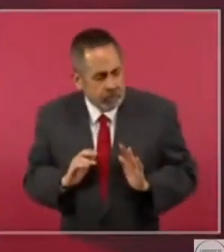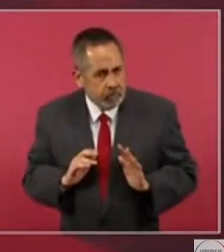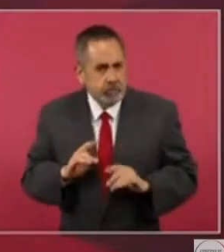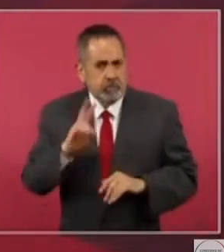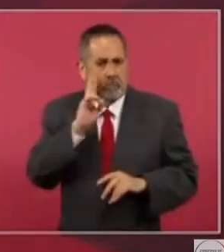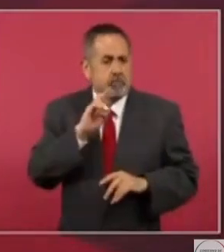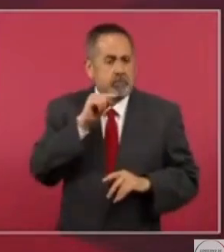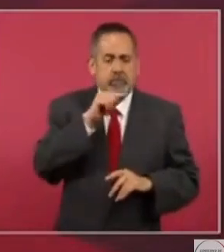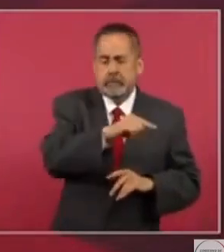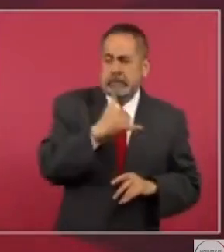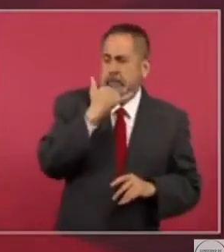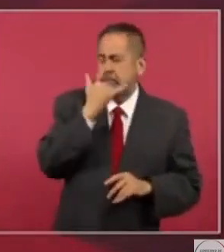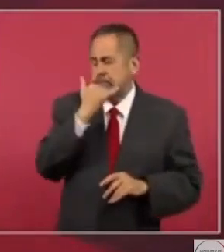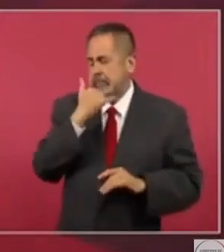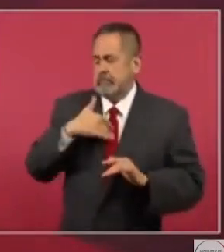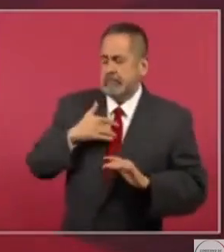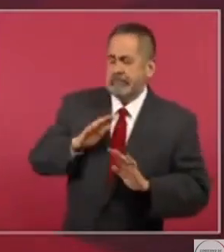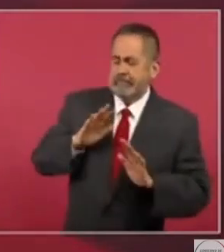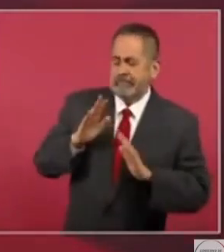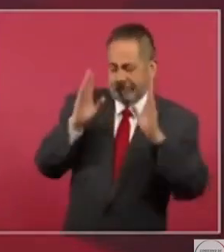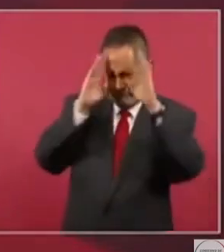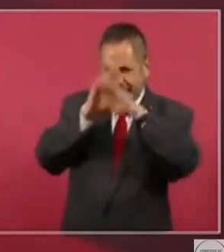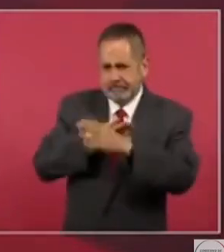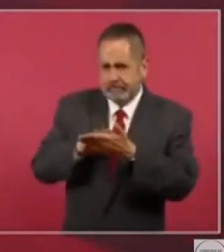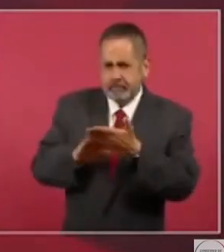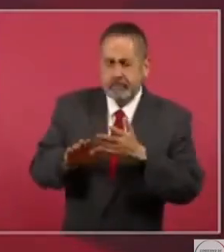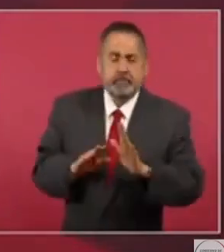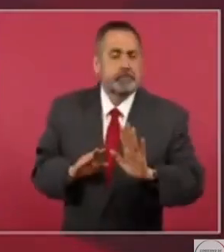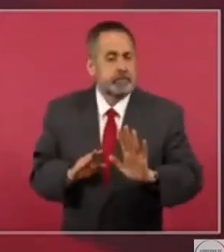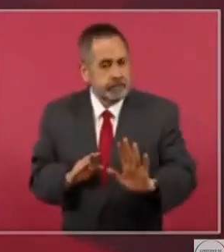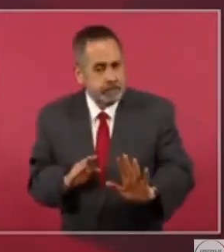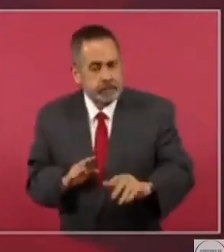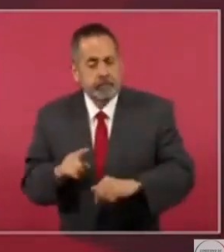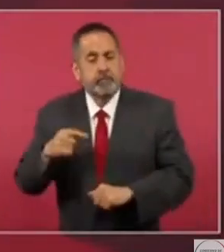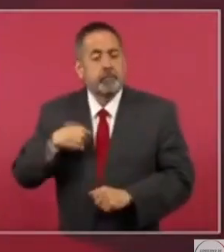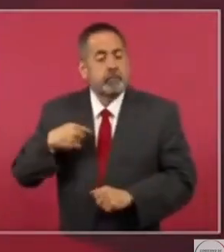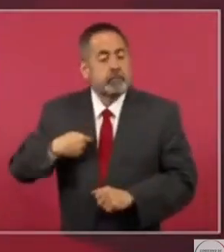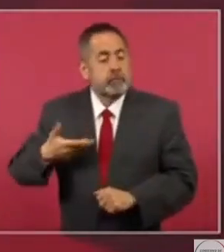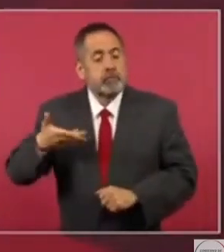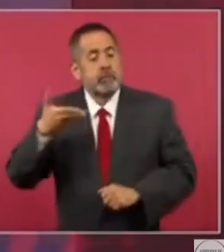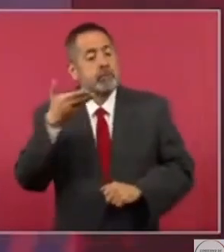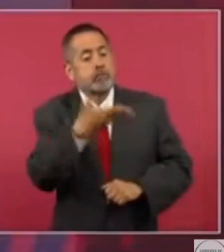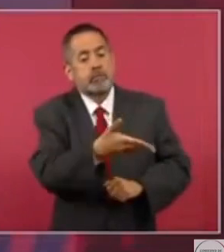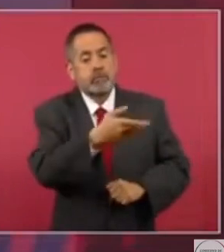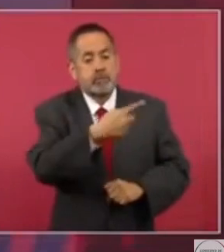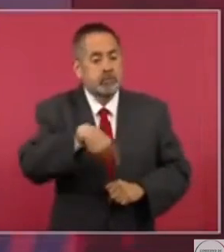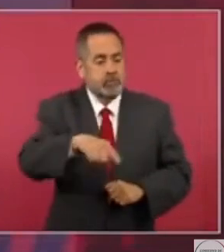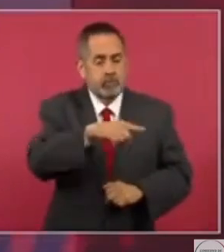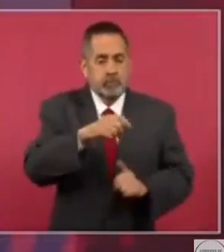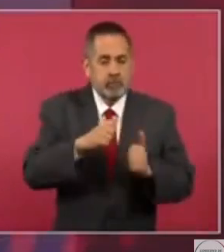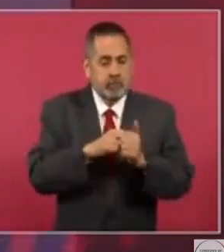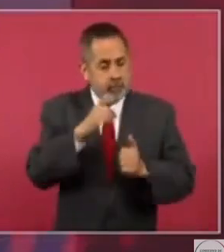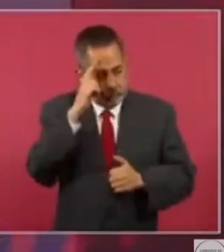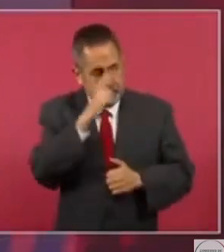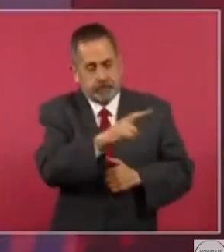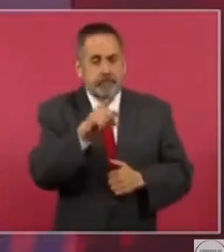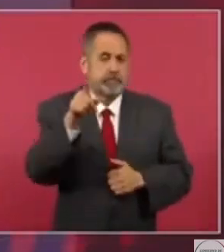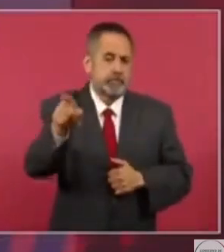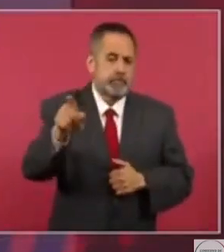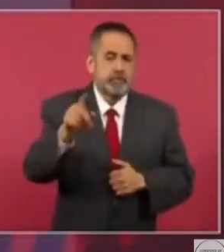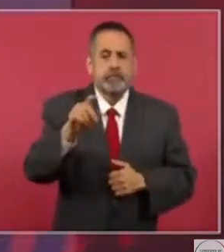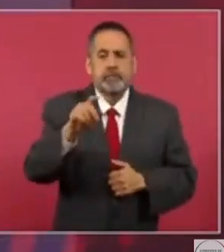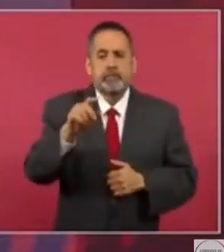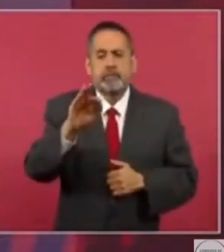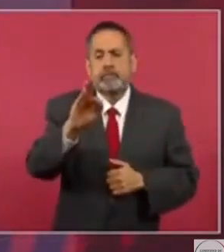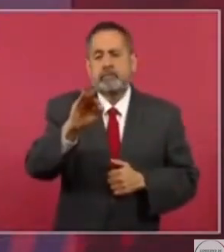su asunto, lo que se le está pidiendo respetuosamente a la fiscalía y a